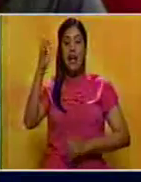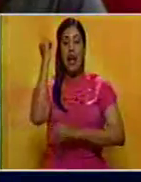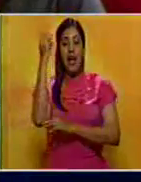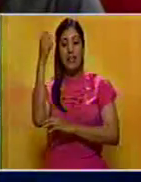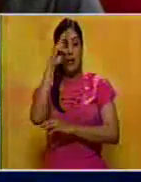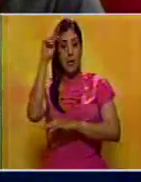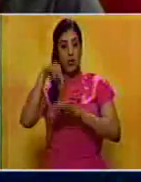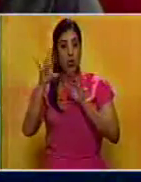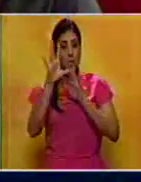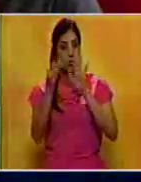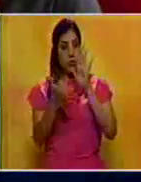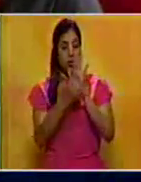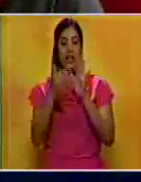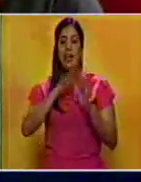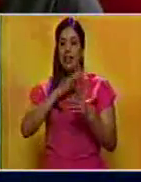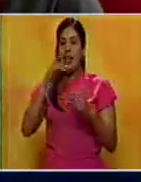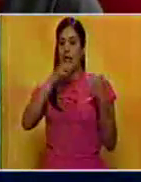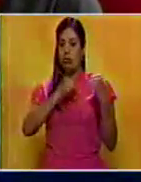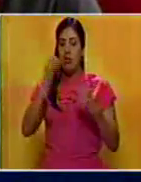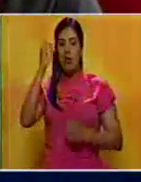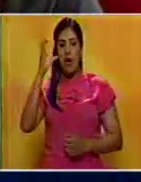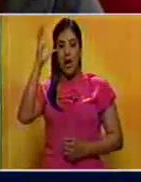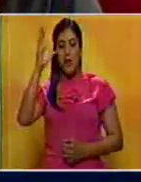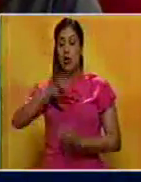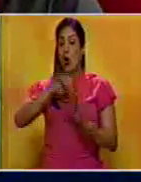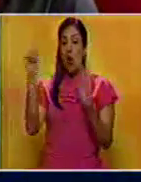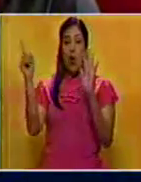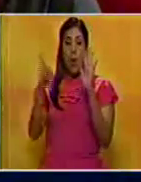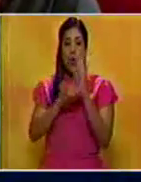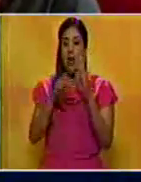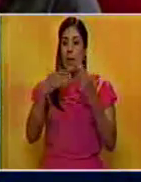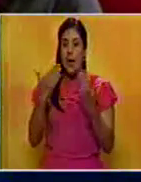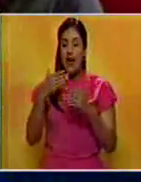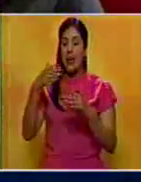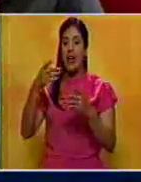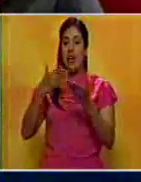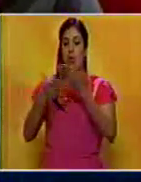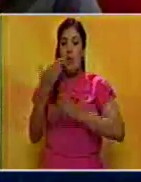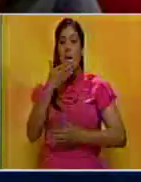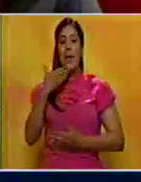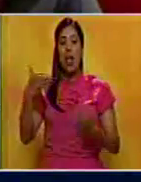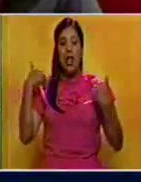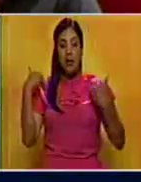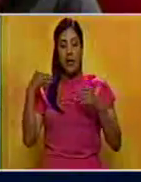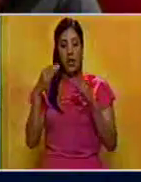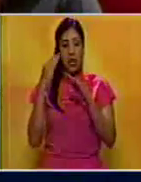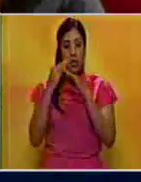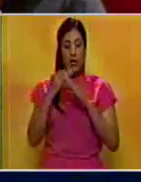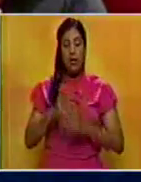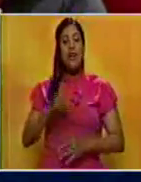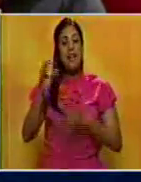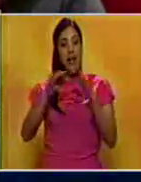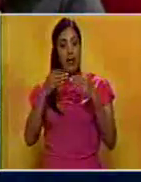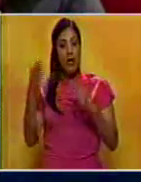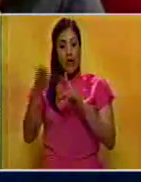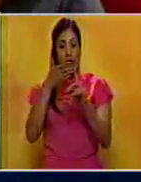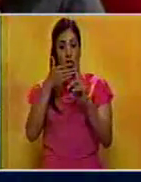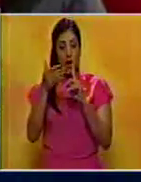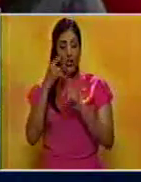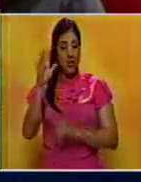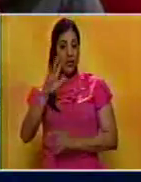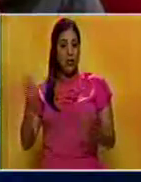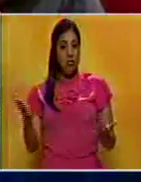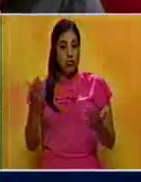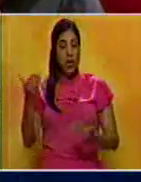la Asamblea Nacional Constituyente posee facultades y capacidades absolutas para contrarrestar los efectos de este bloqueo. Aseguró que la violencia a su